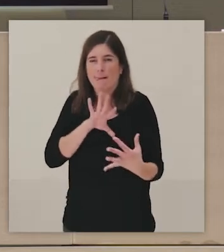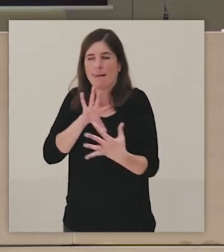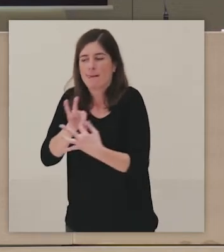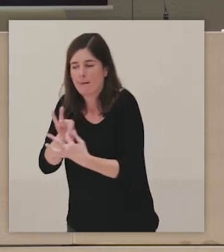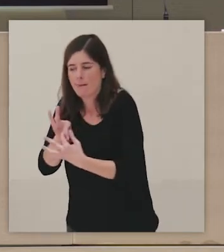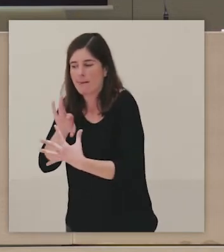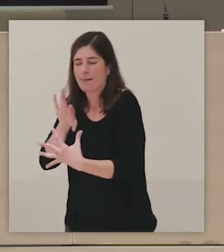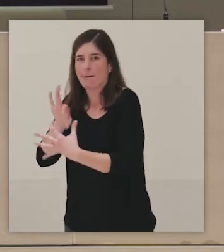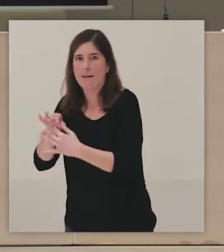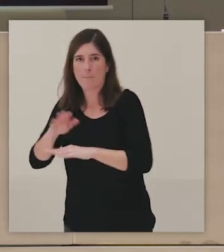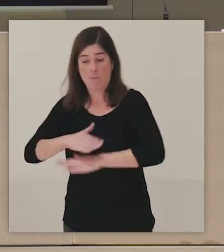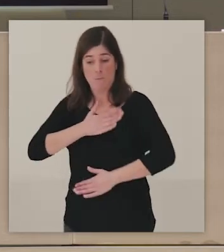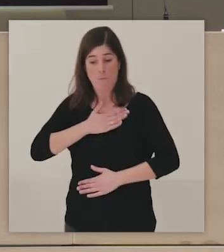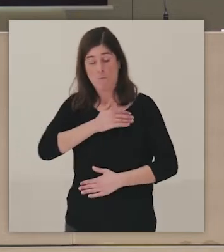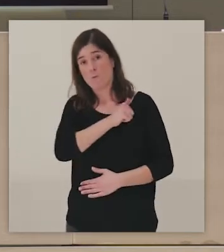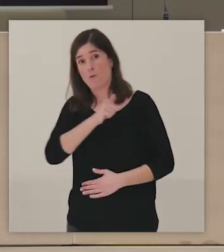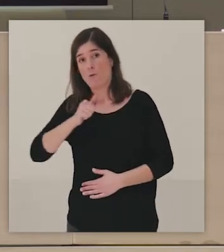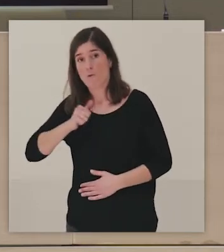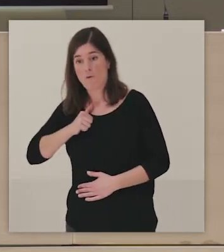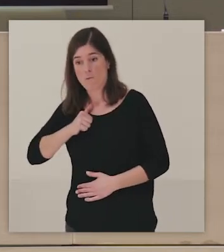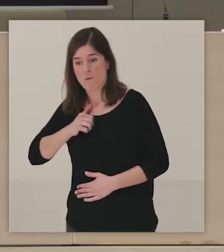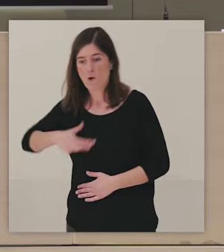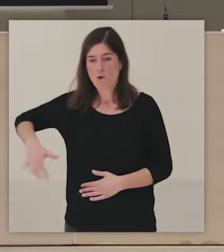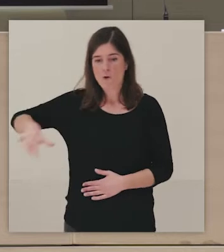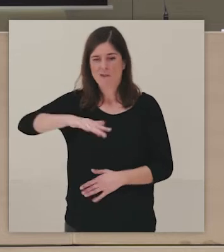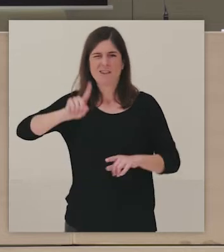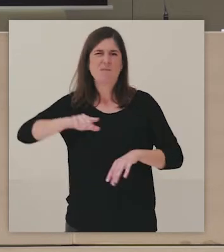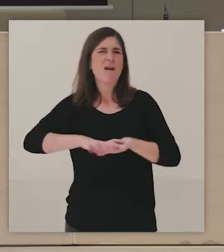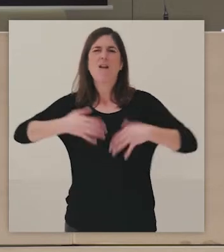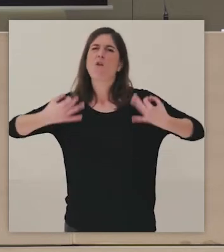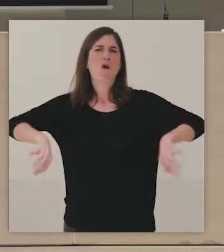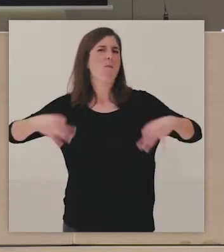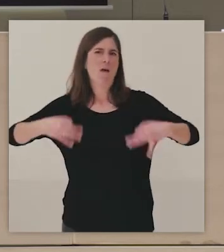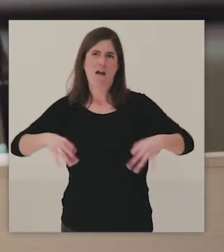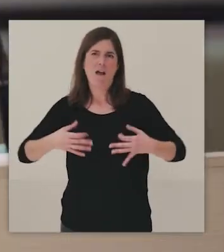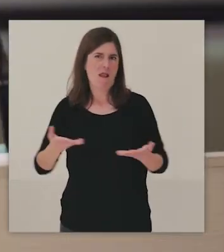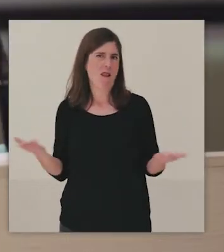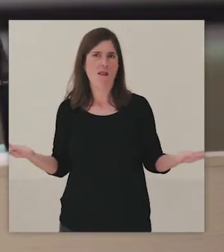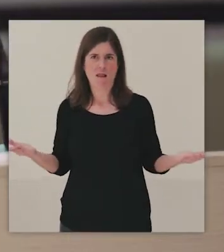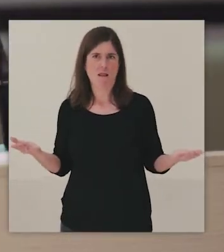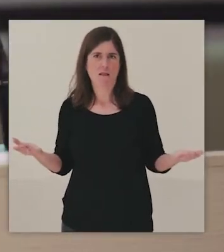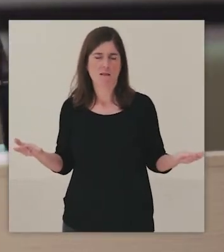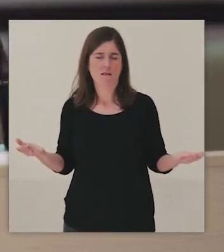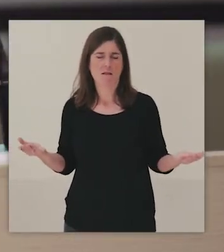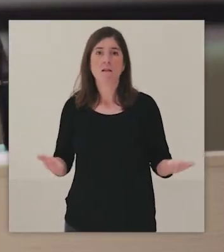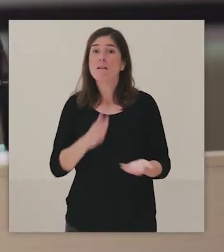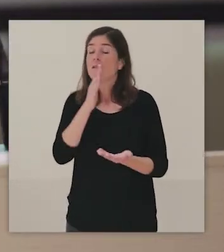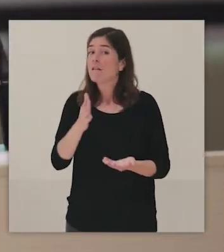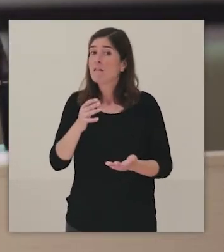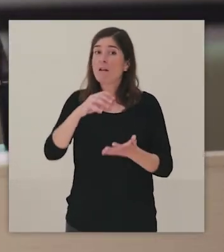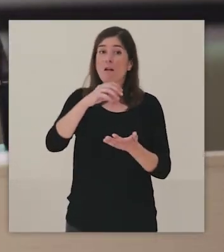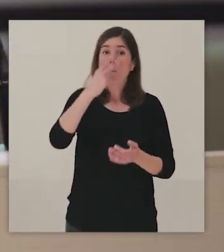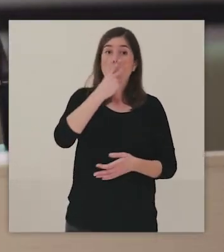propio y en un espacio de normalización. Porque sí que creemos que los museos